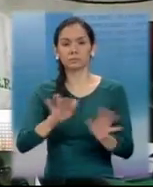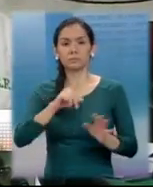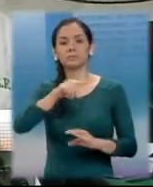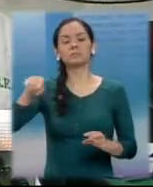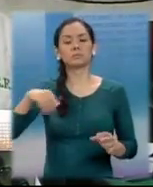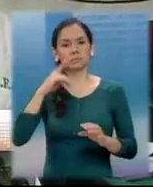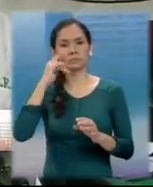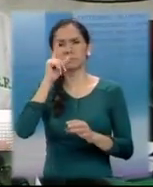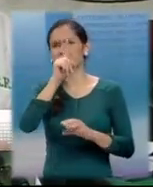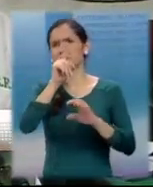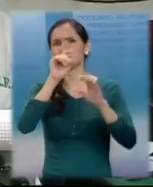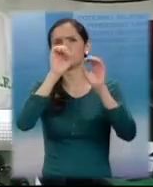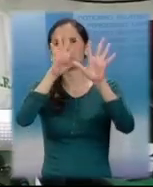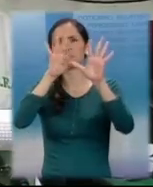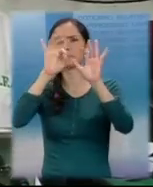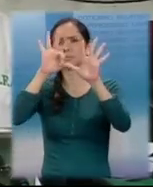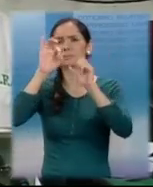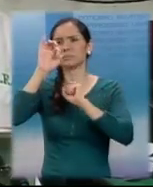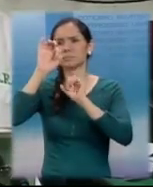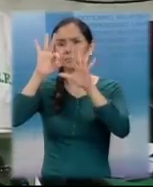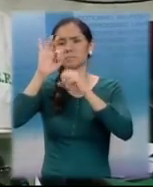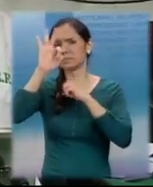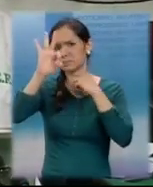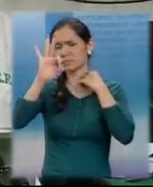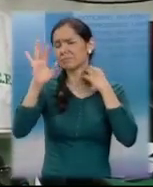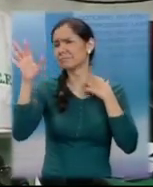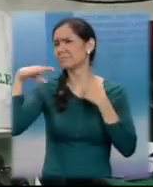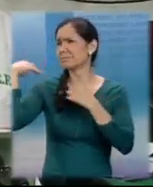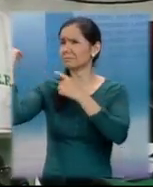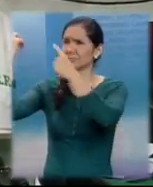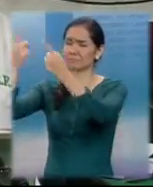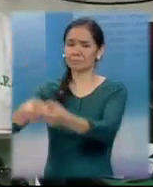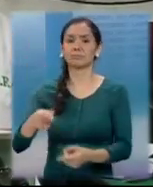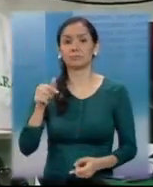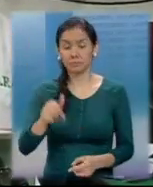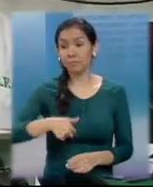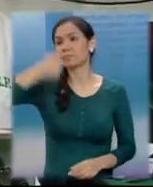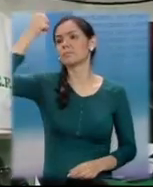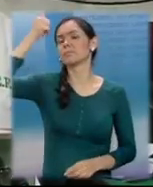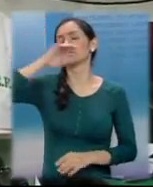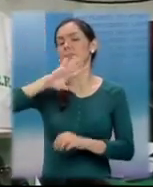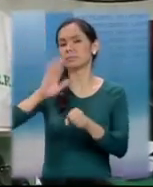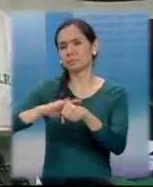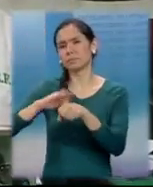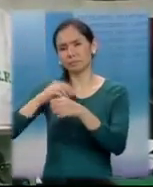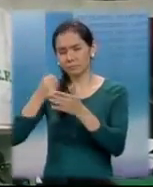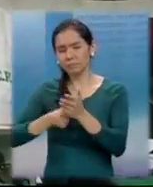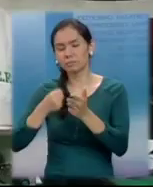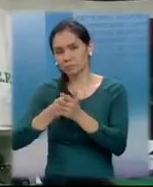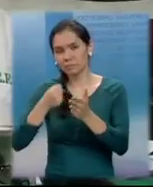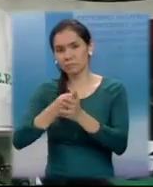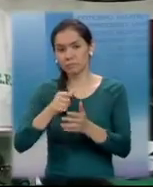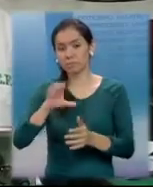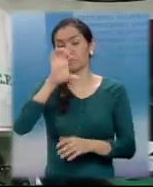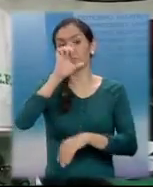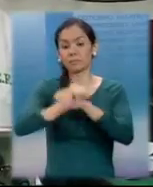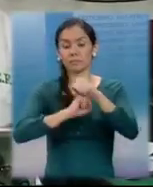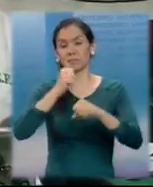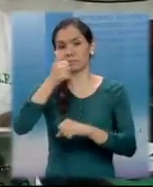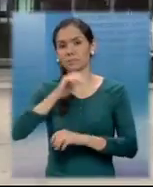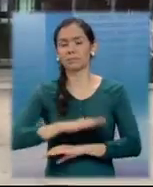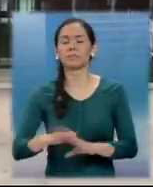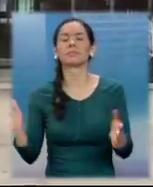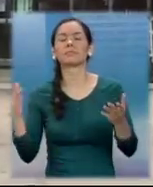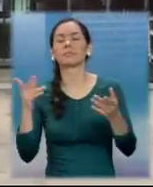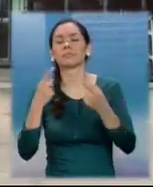1983 a inicio de inauguración de la EFA, como ciclo básico, agradeciendo a todos